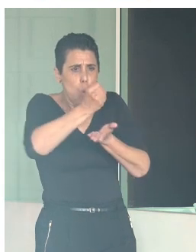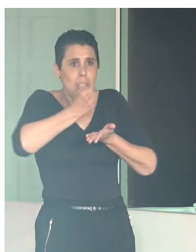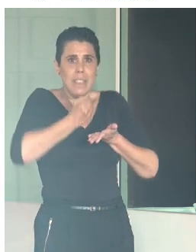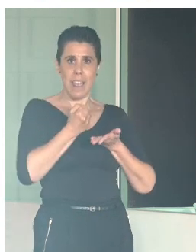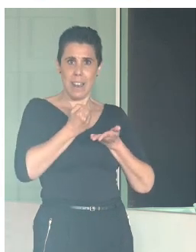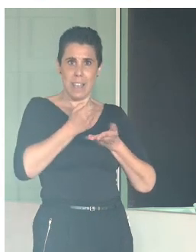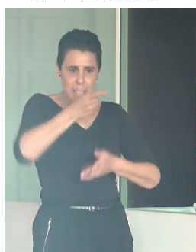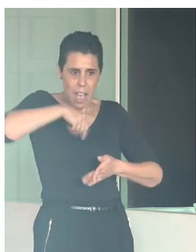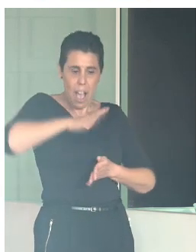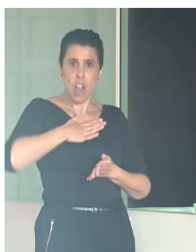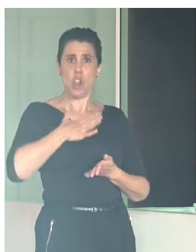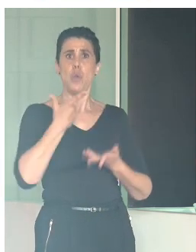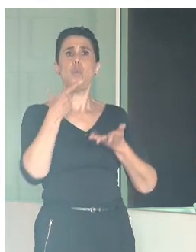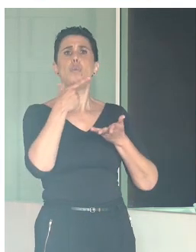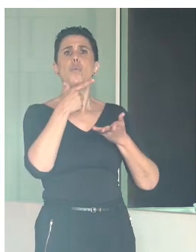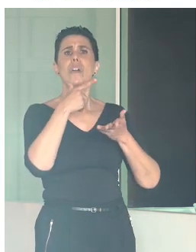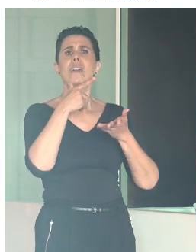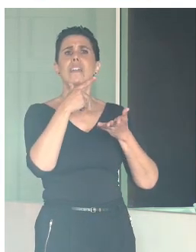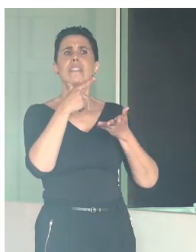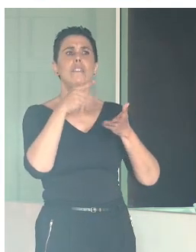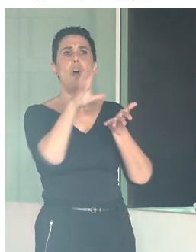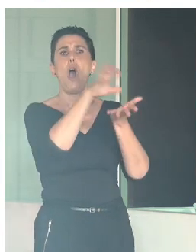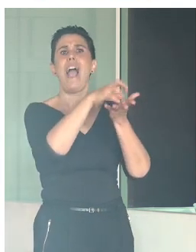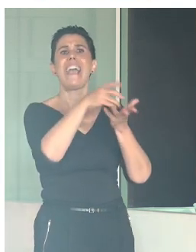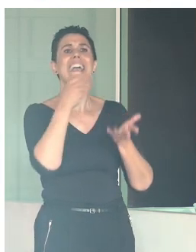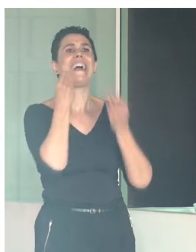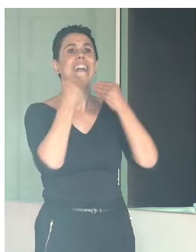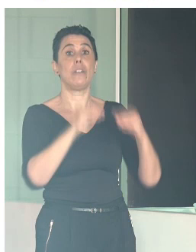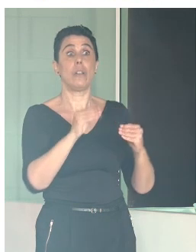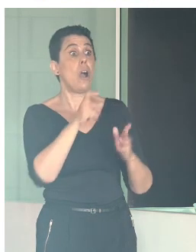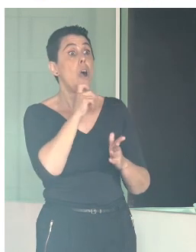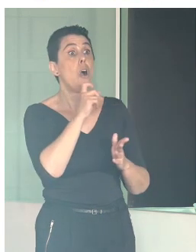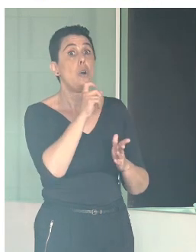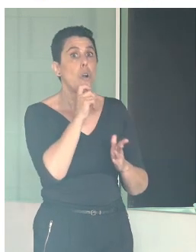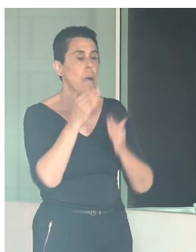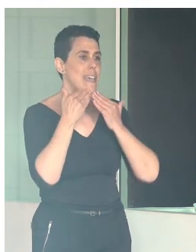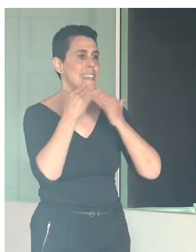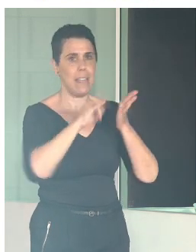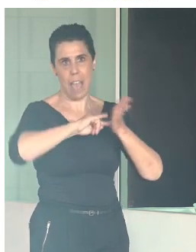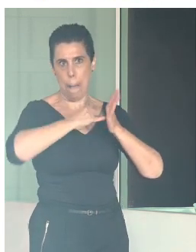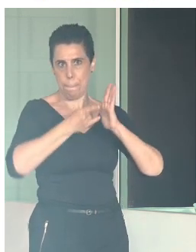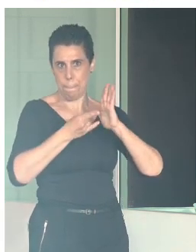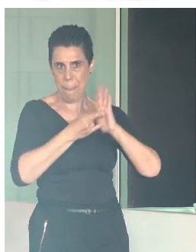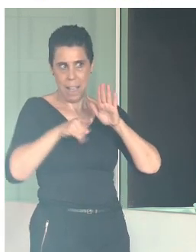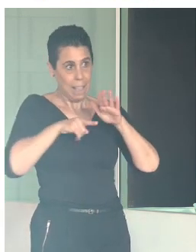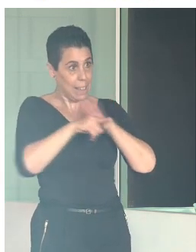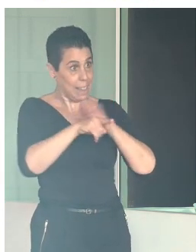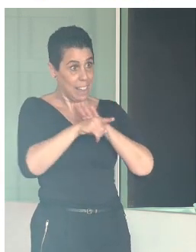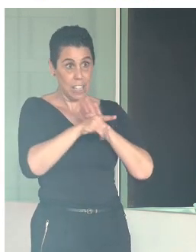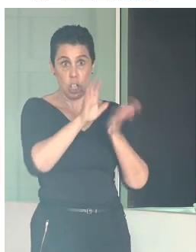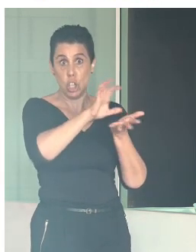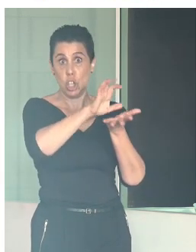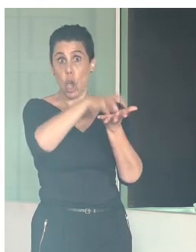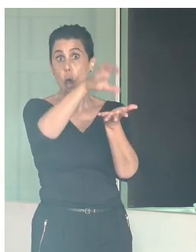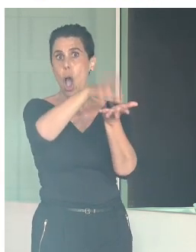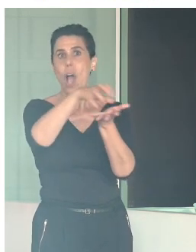y, sobre todo, hacerlo a través de la herramienta adecuada, que es ese plan de gestión del casco. Pero para que ese plan tenga